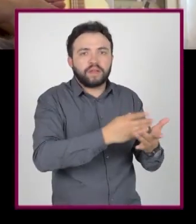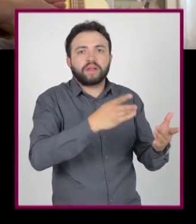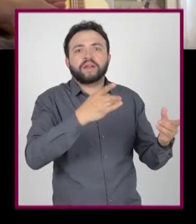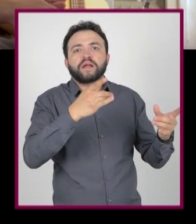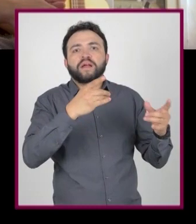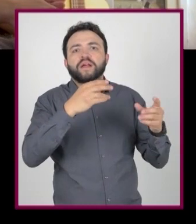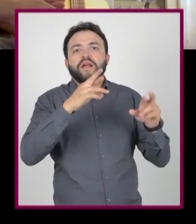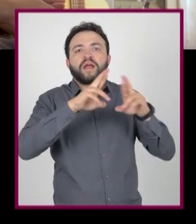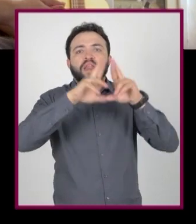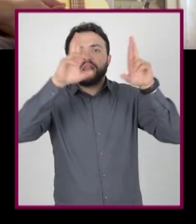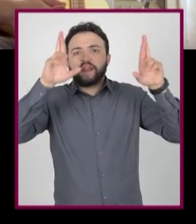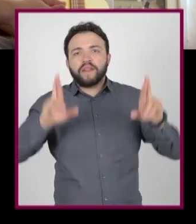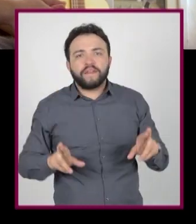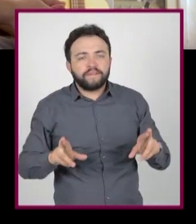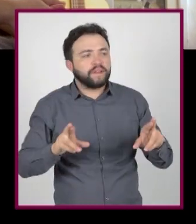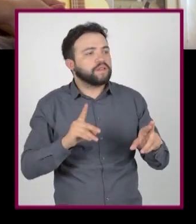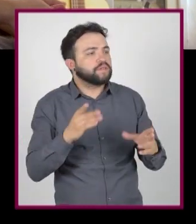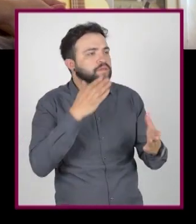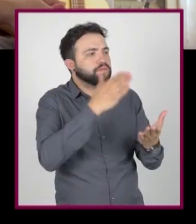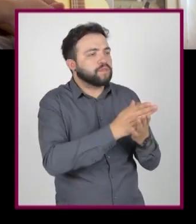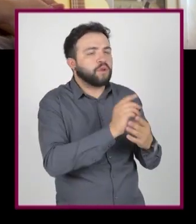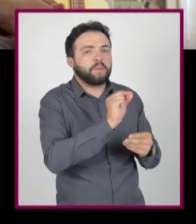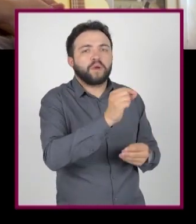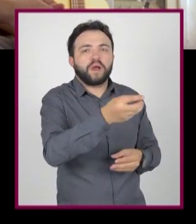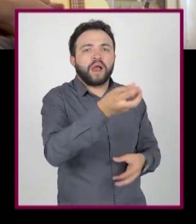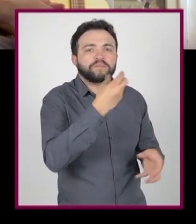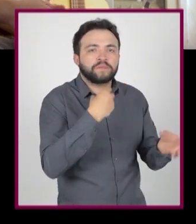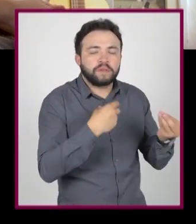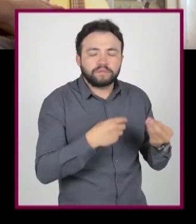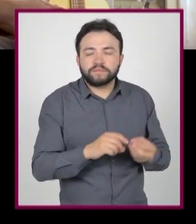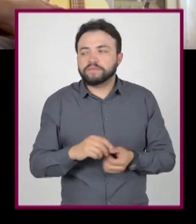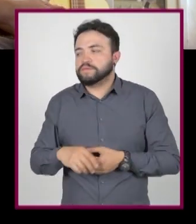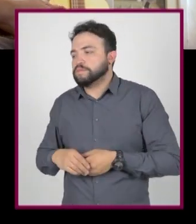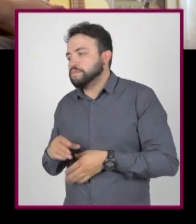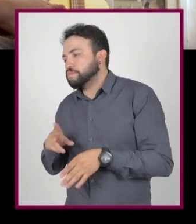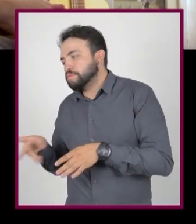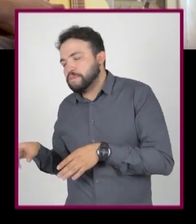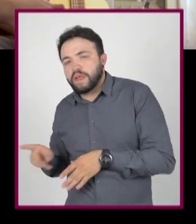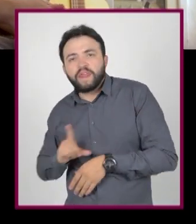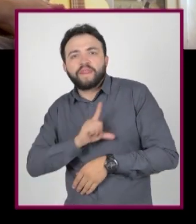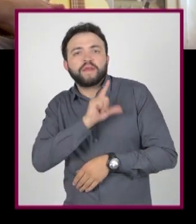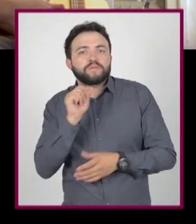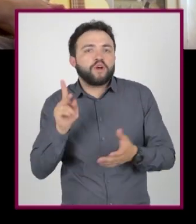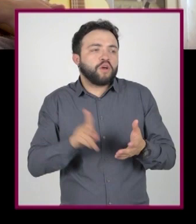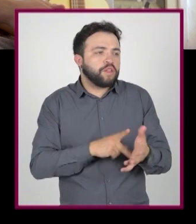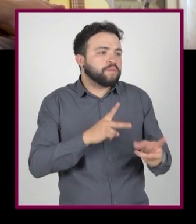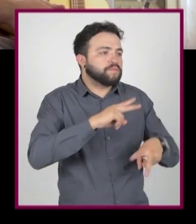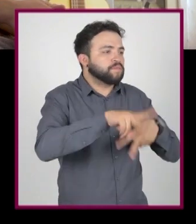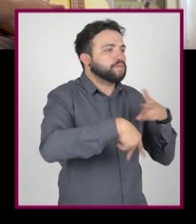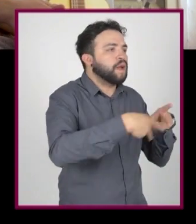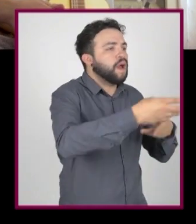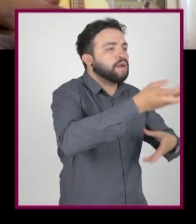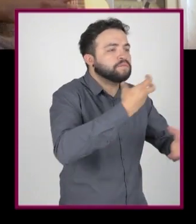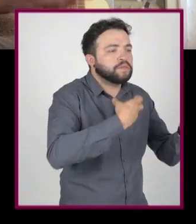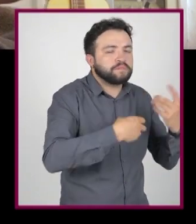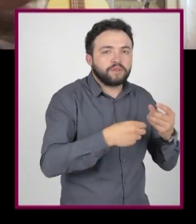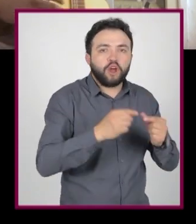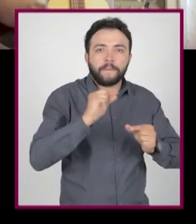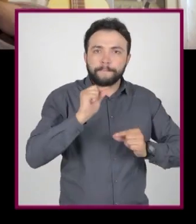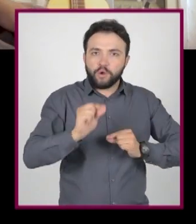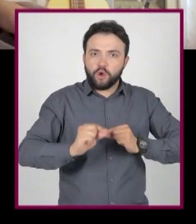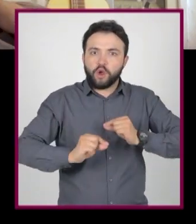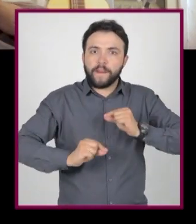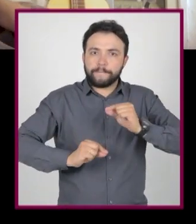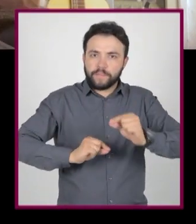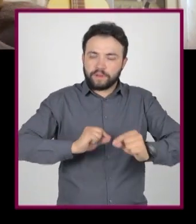y te lo vas acabando poco a poco para que no sientas culpa y termines aturdido de tanto manjar. Ese es